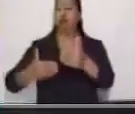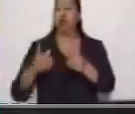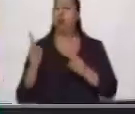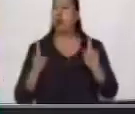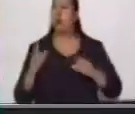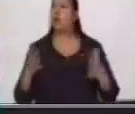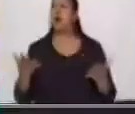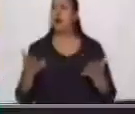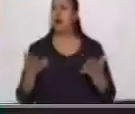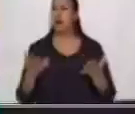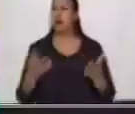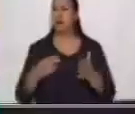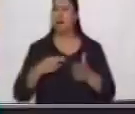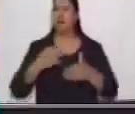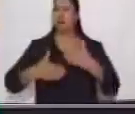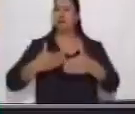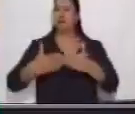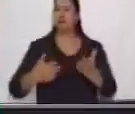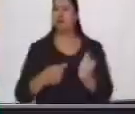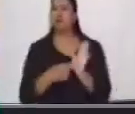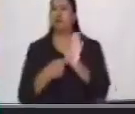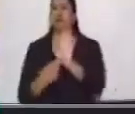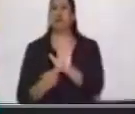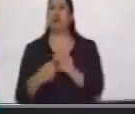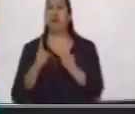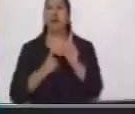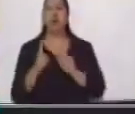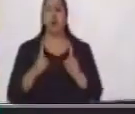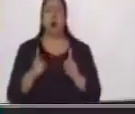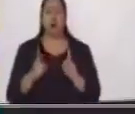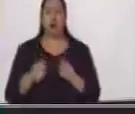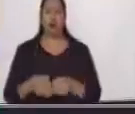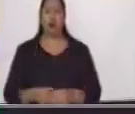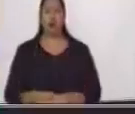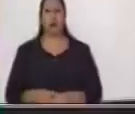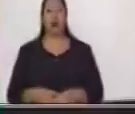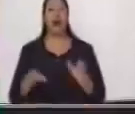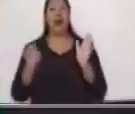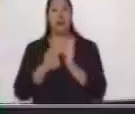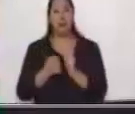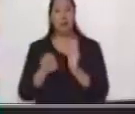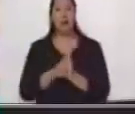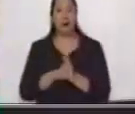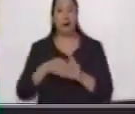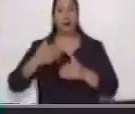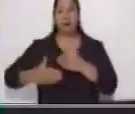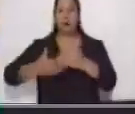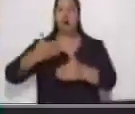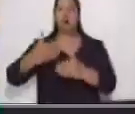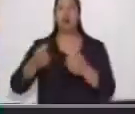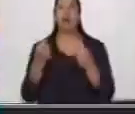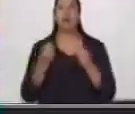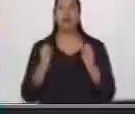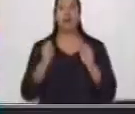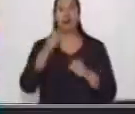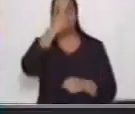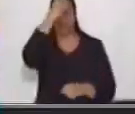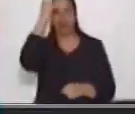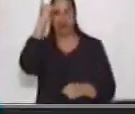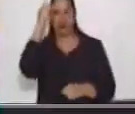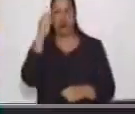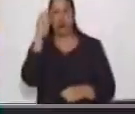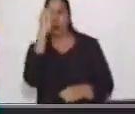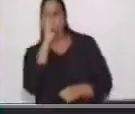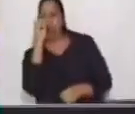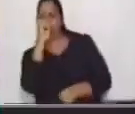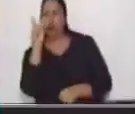puedo representar? Por ejemplo, el proceso para realizar una tarea. Observemos en este dibujo, tenemos